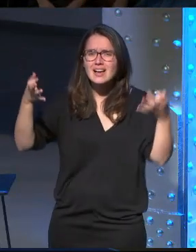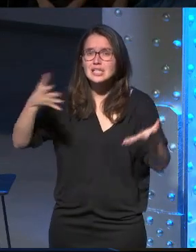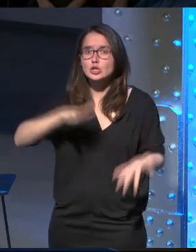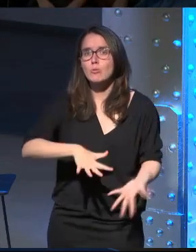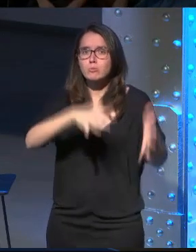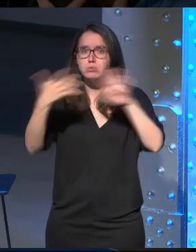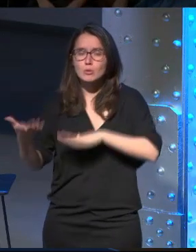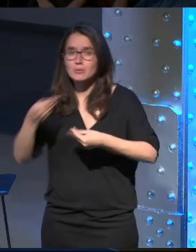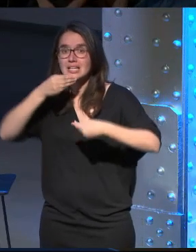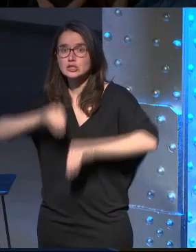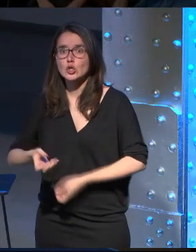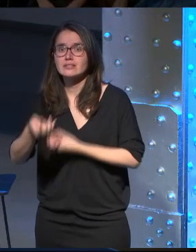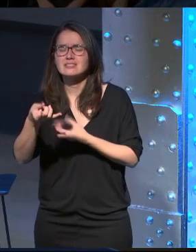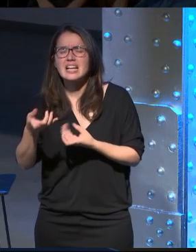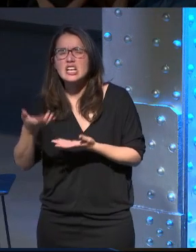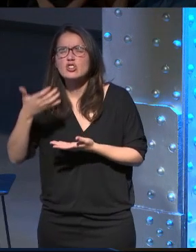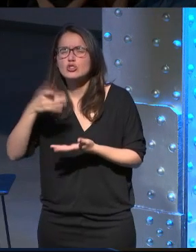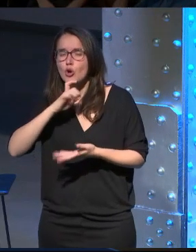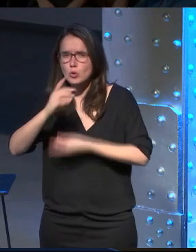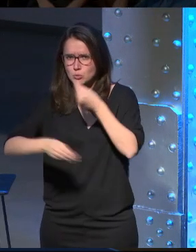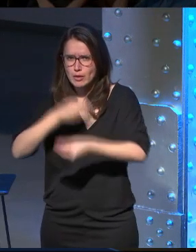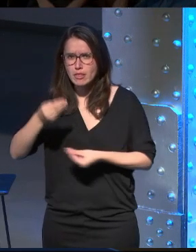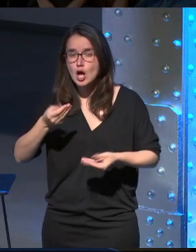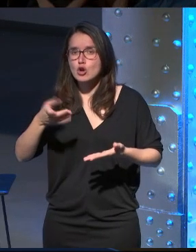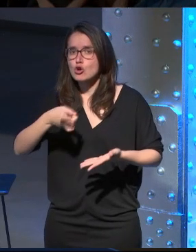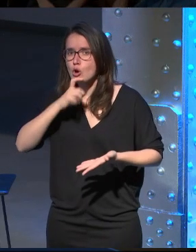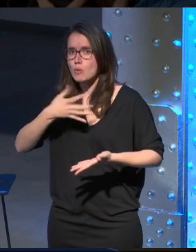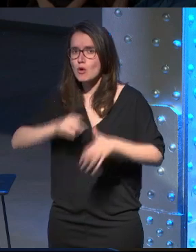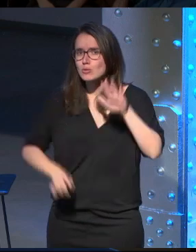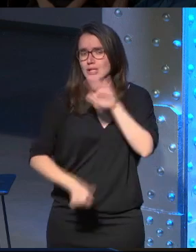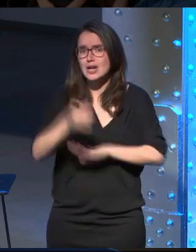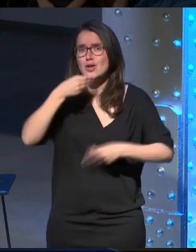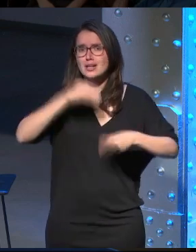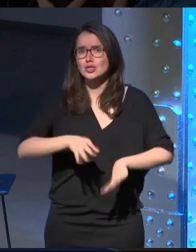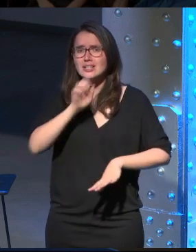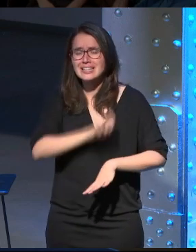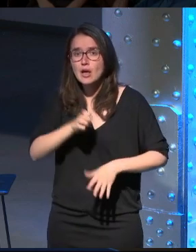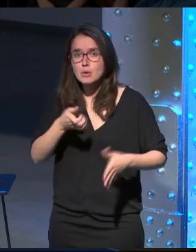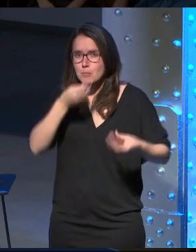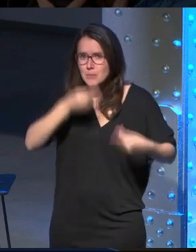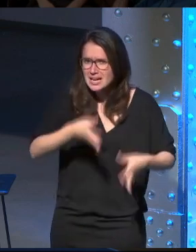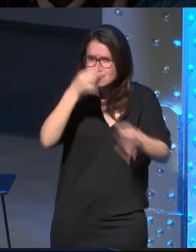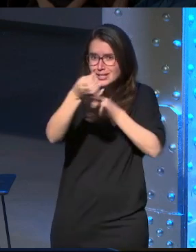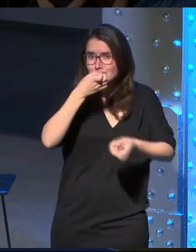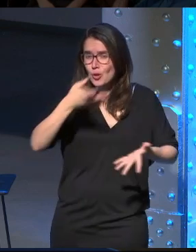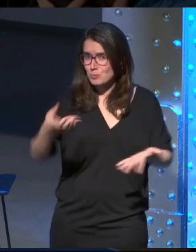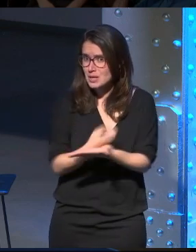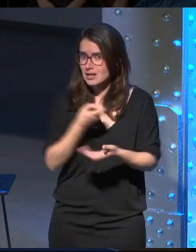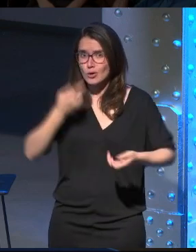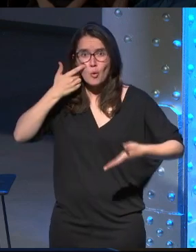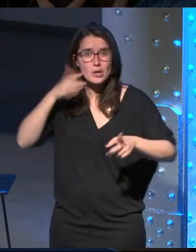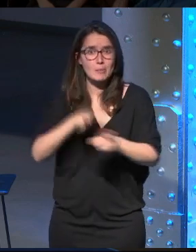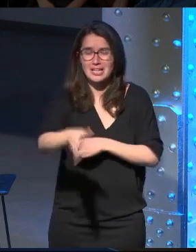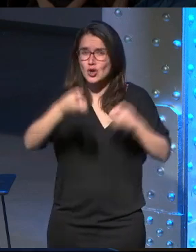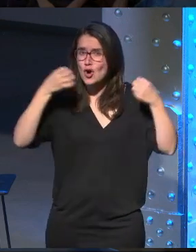podía aplicar el storytelling a un nuevo medio cómo podíamos desarrollar historias increíbles bien cuidadas bien contadas que tuvieran un impacto